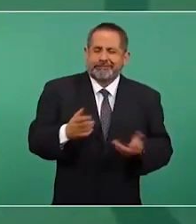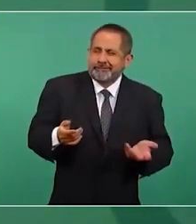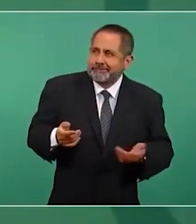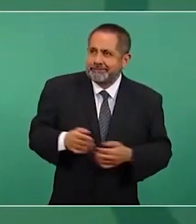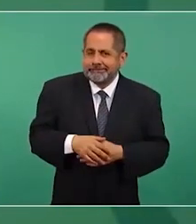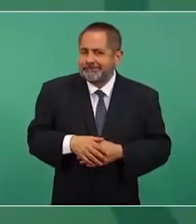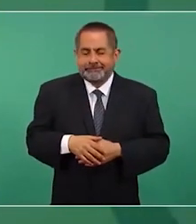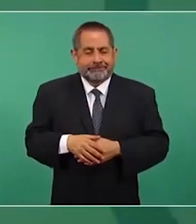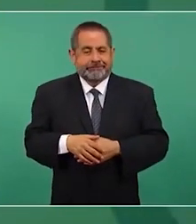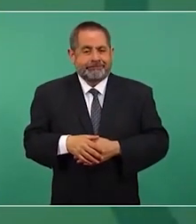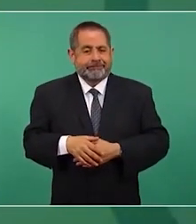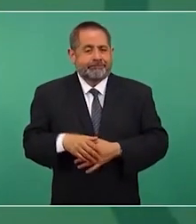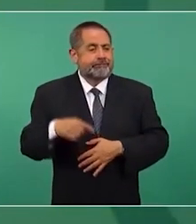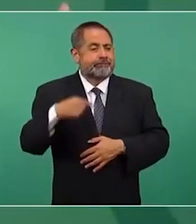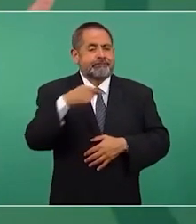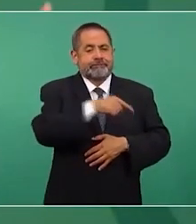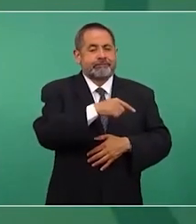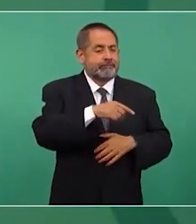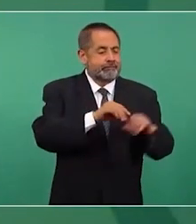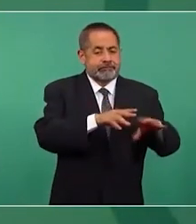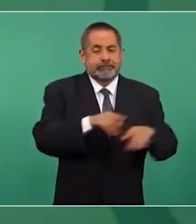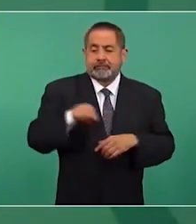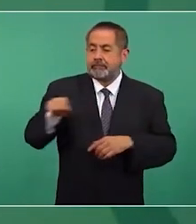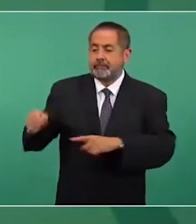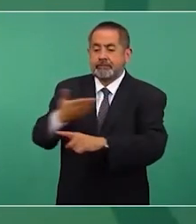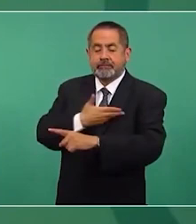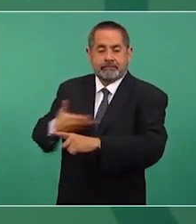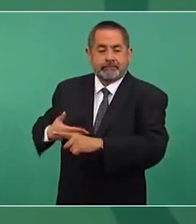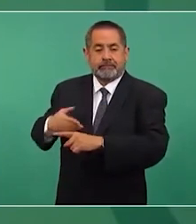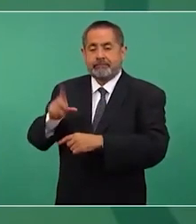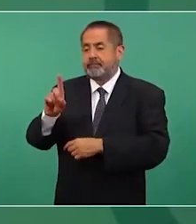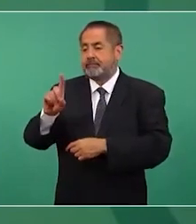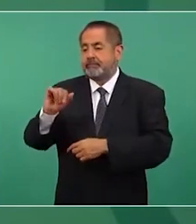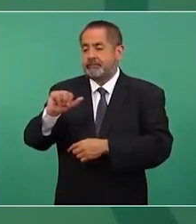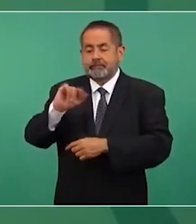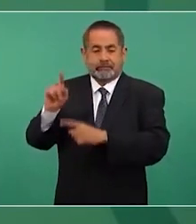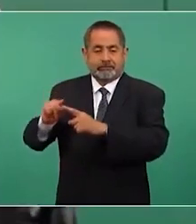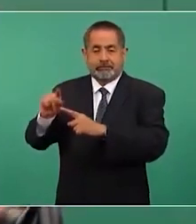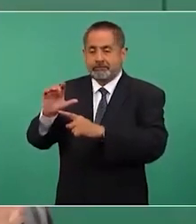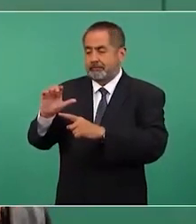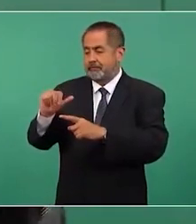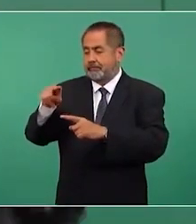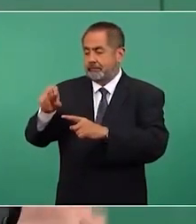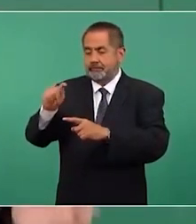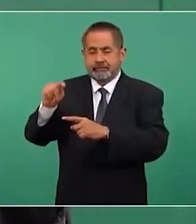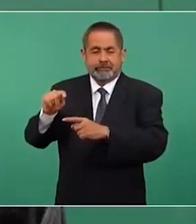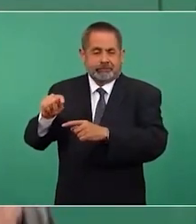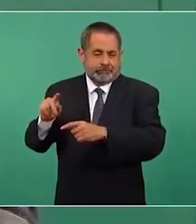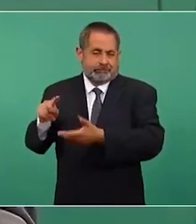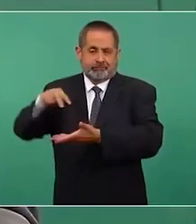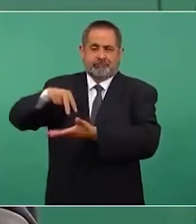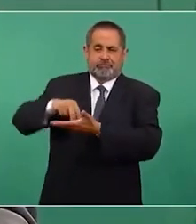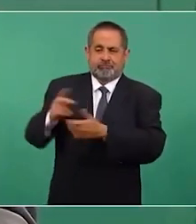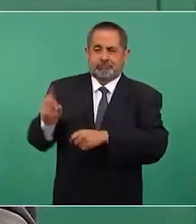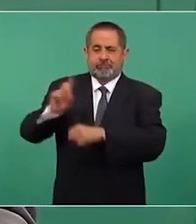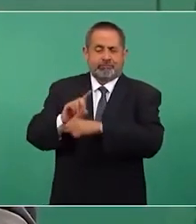estaba el presidente Díaz Canel en el presidio del día 16